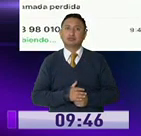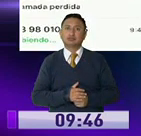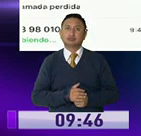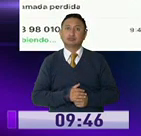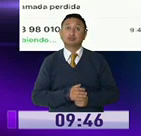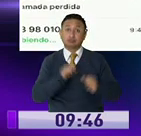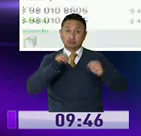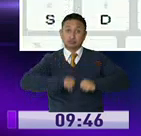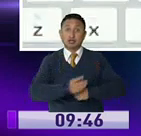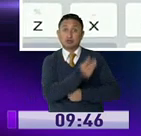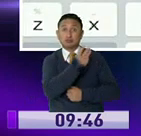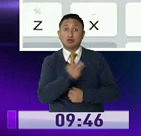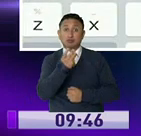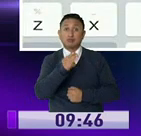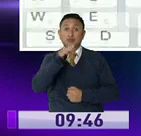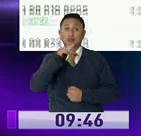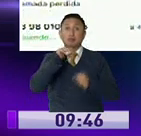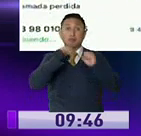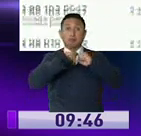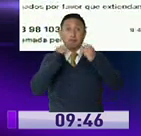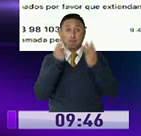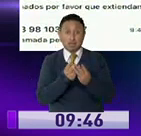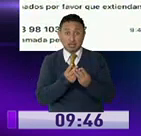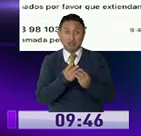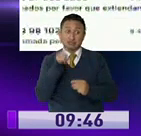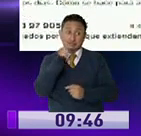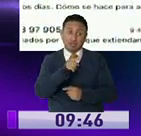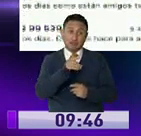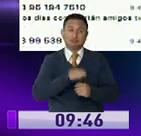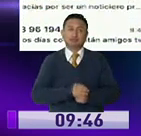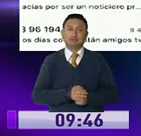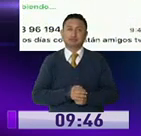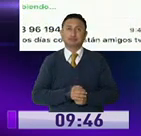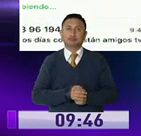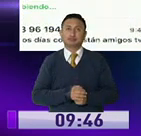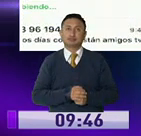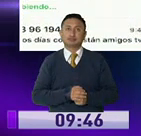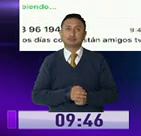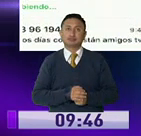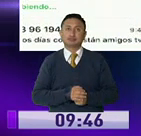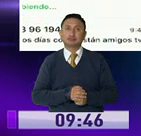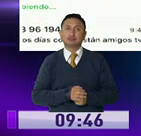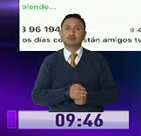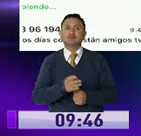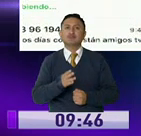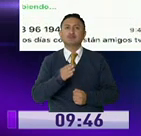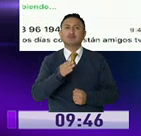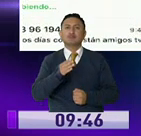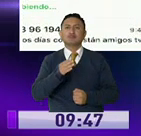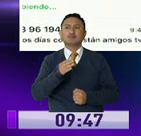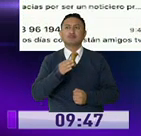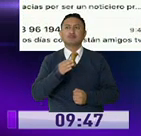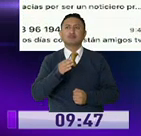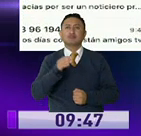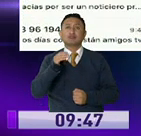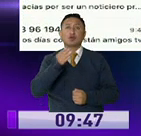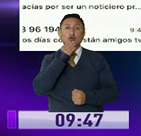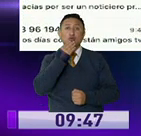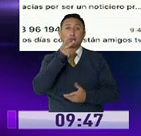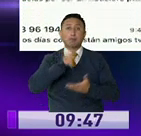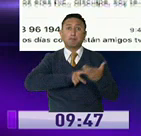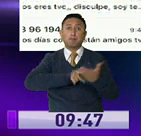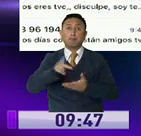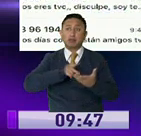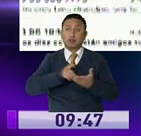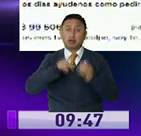Meterse al La página, no hay más. No hay más, meterse al Mies. Buenos días, ¿cómo pagar las pensiones de alimento? Deberían dar opción para cancelar por